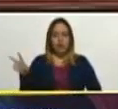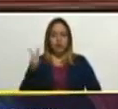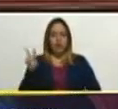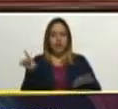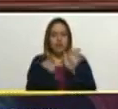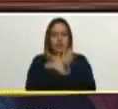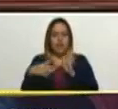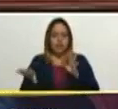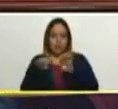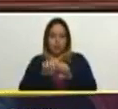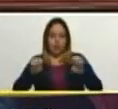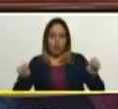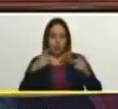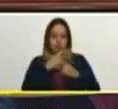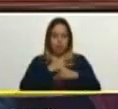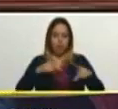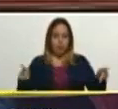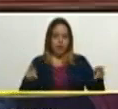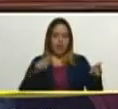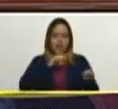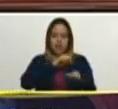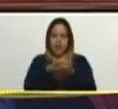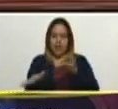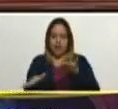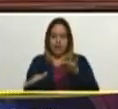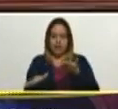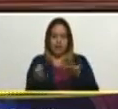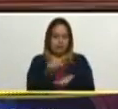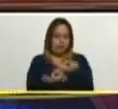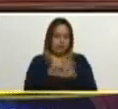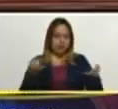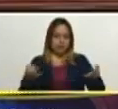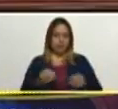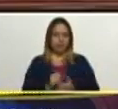derecho a la educación pública, gratuita y de calidad.